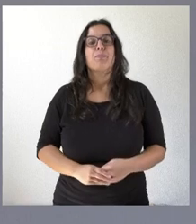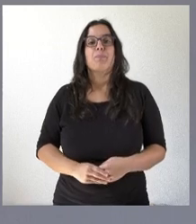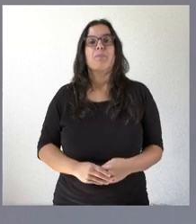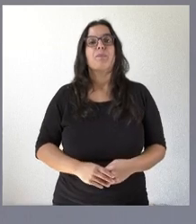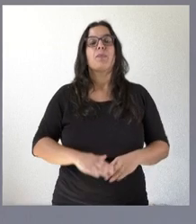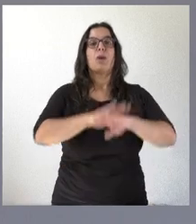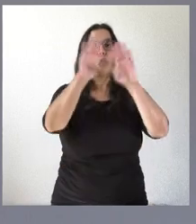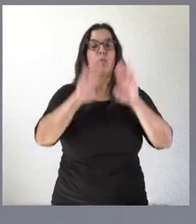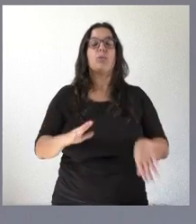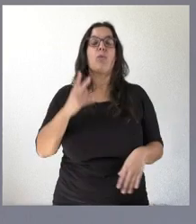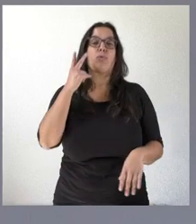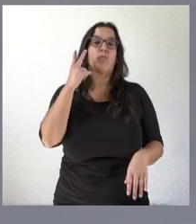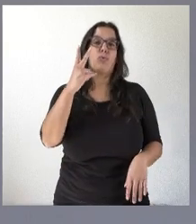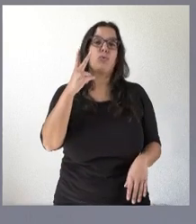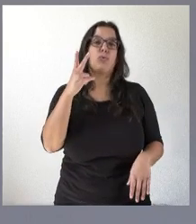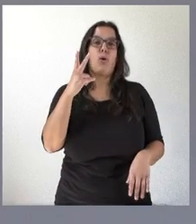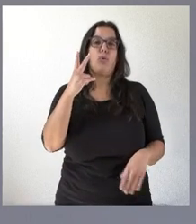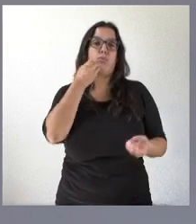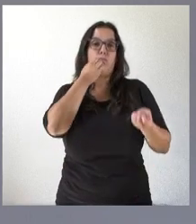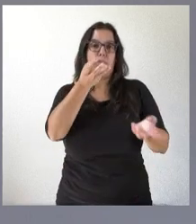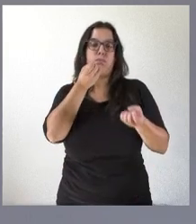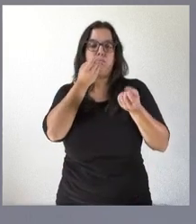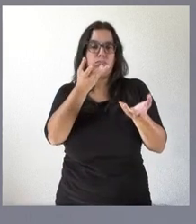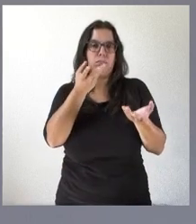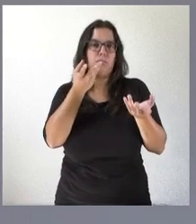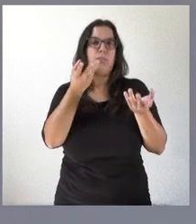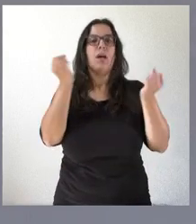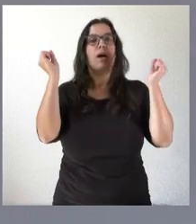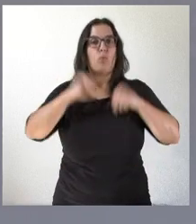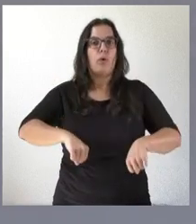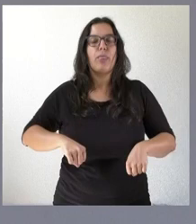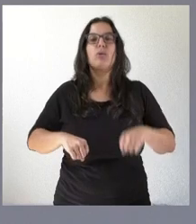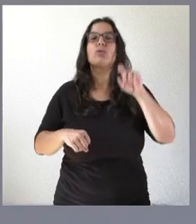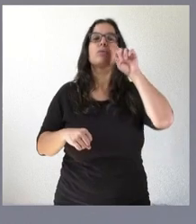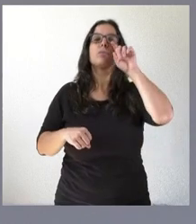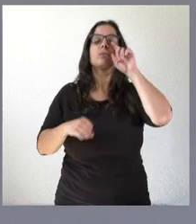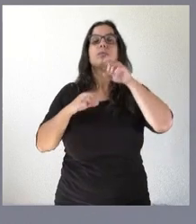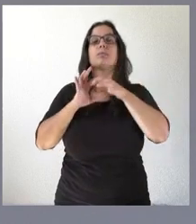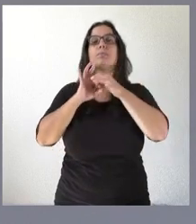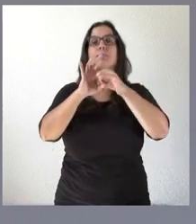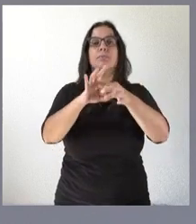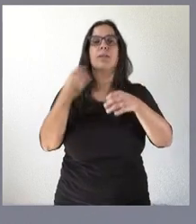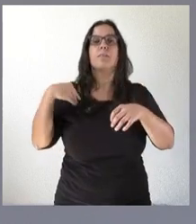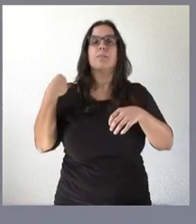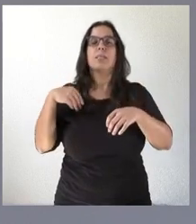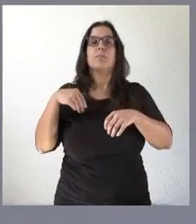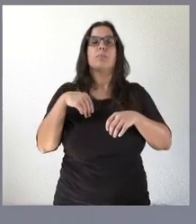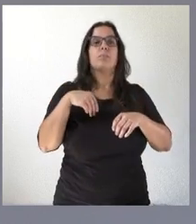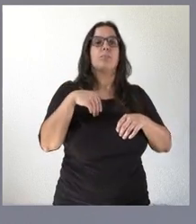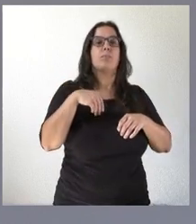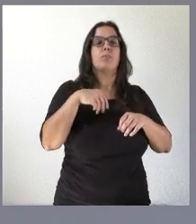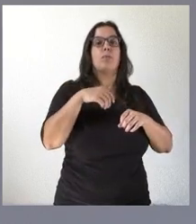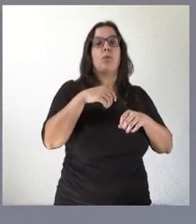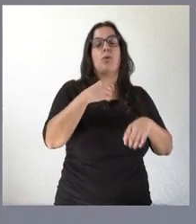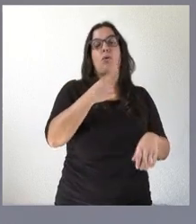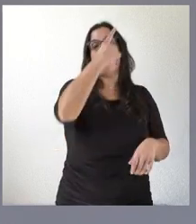últimas comunicaciones, dos últimos acuerdos relativo al área de ceses y nombramientos. Se ha aceptado el